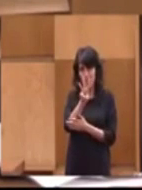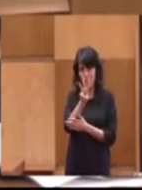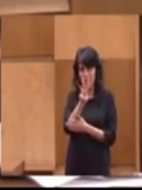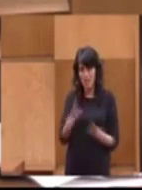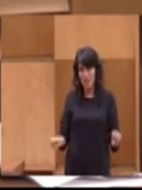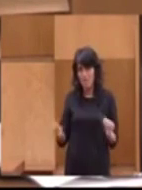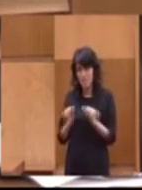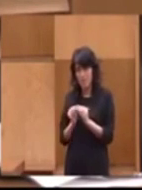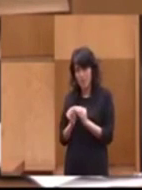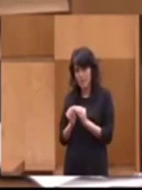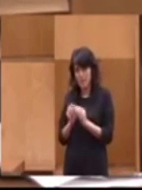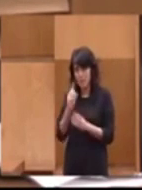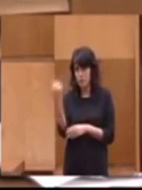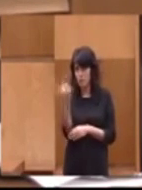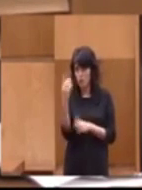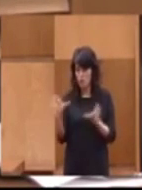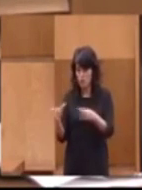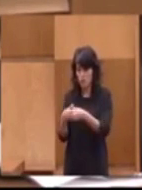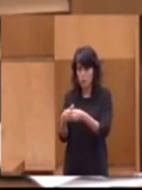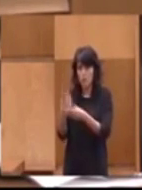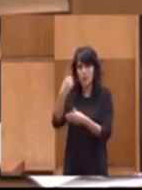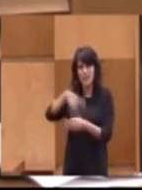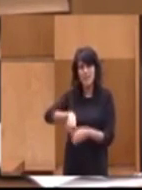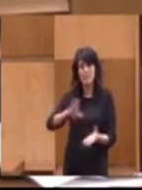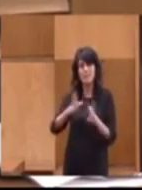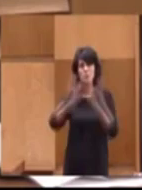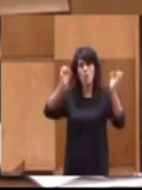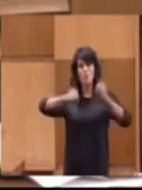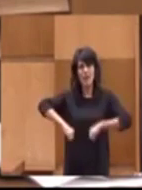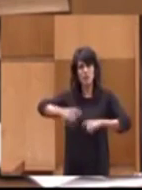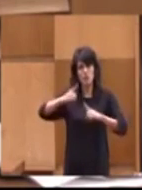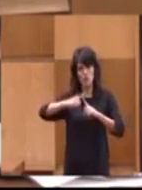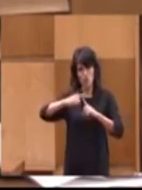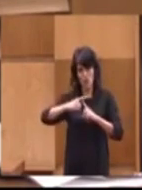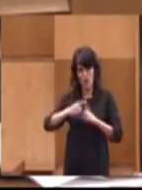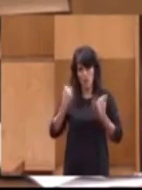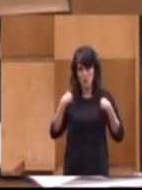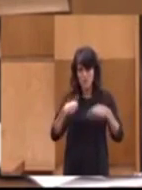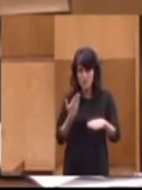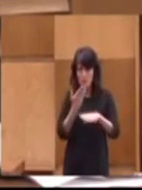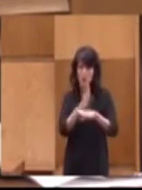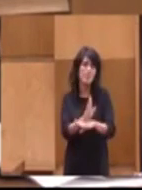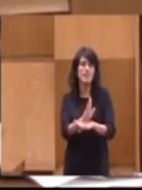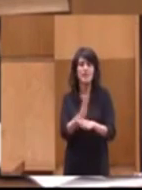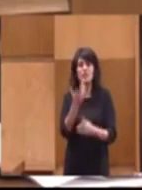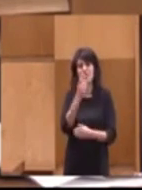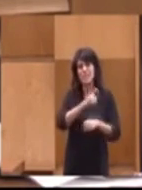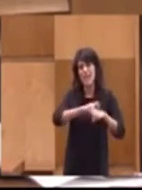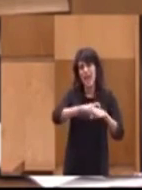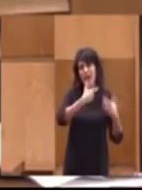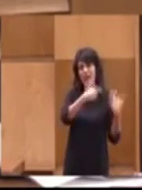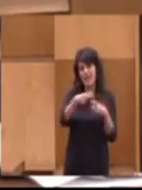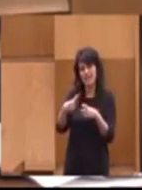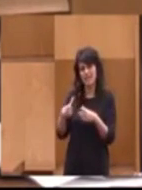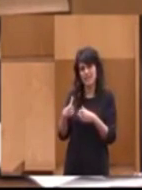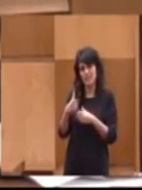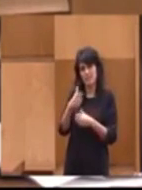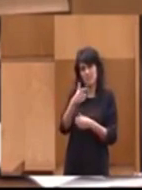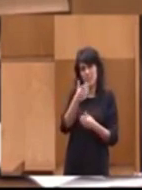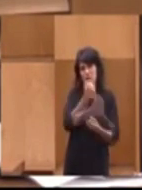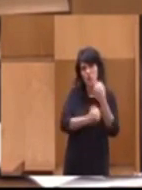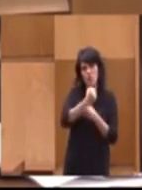espaldas al Parlamento y de espaldas también al Pacto de Toledo, que es donde tiene la representación tanto de los agentes económicos y sociales. O esos